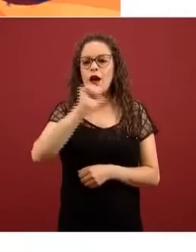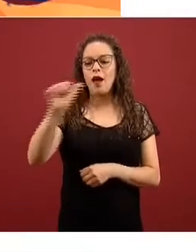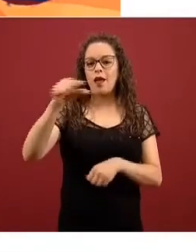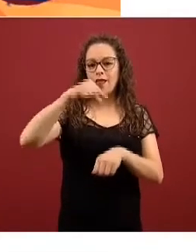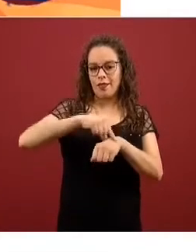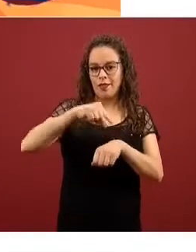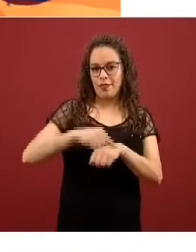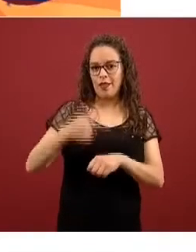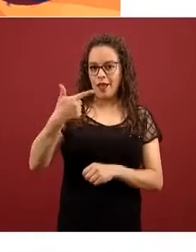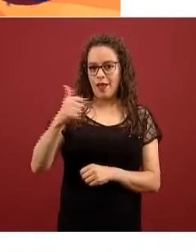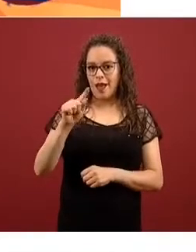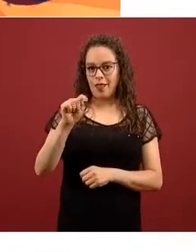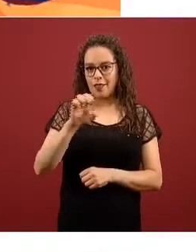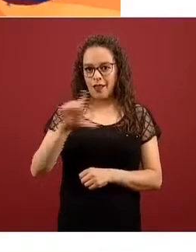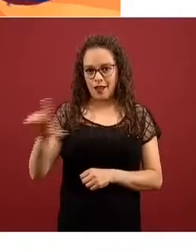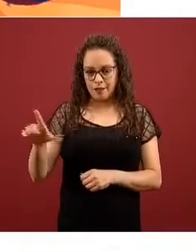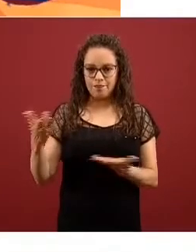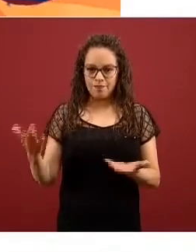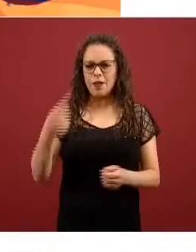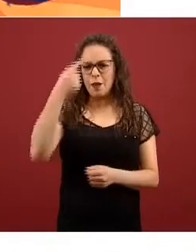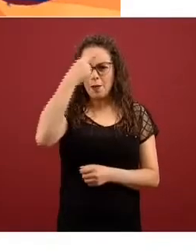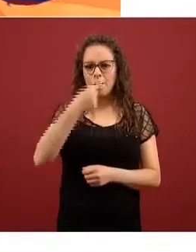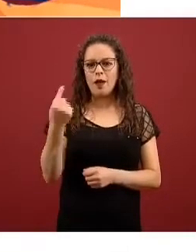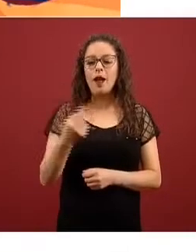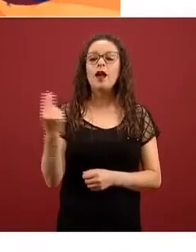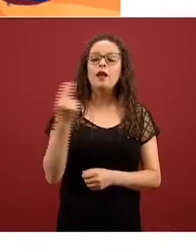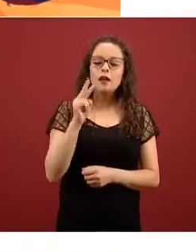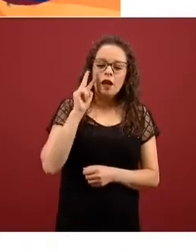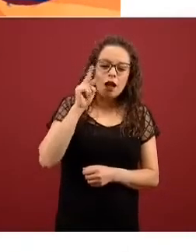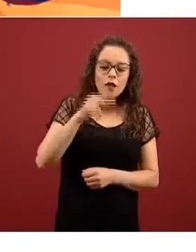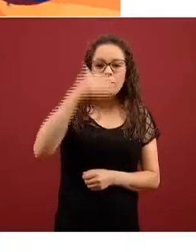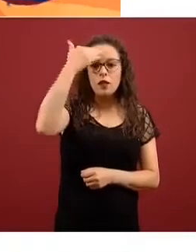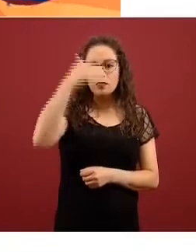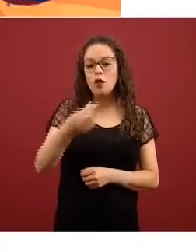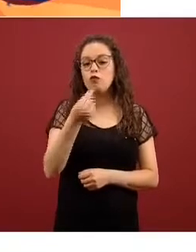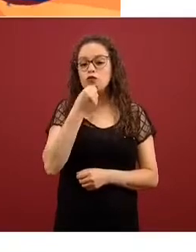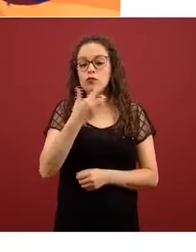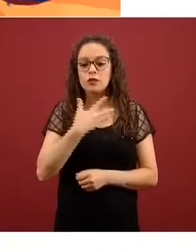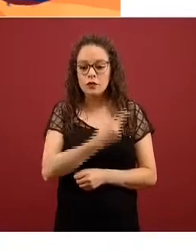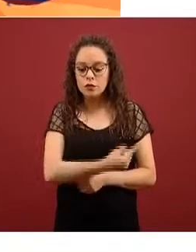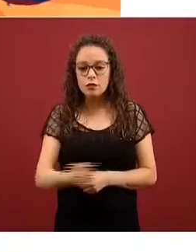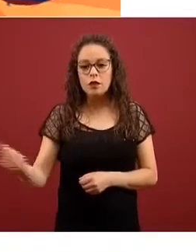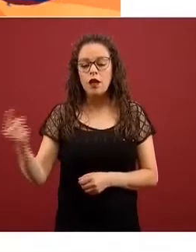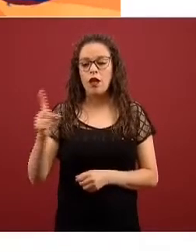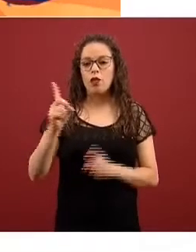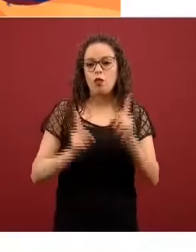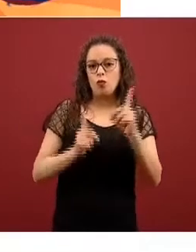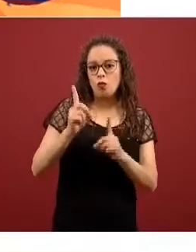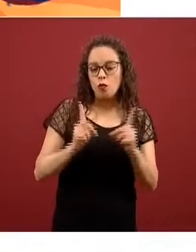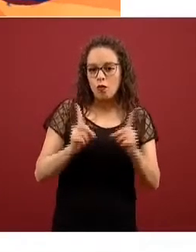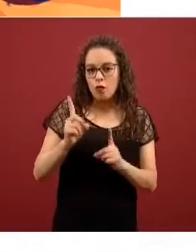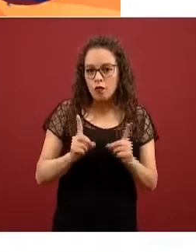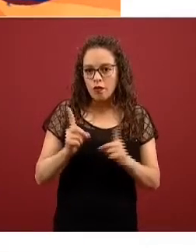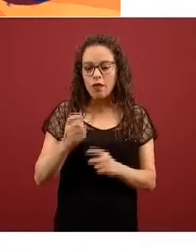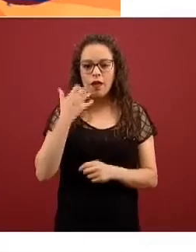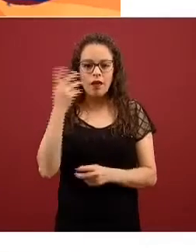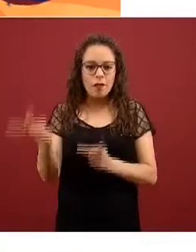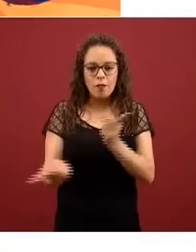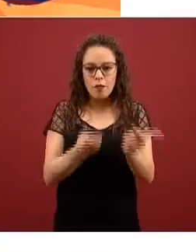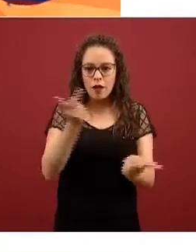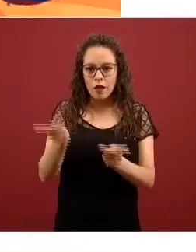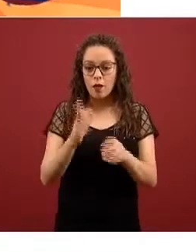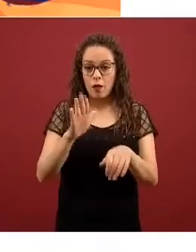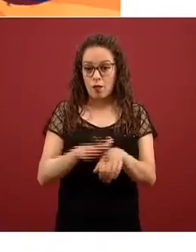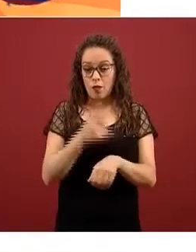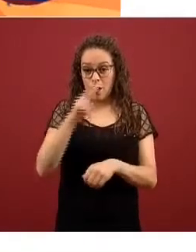30 segundos preguntándole lo que quieras, o un dibujo de cómo te sientes por esta situación. Podrías acompañar al Dr. Gatell el 30